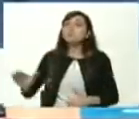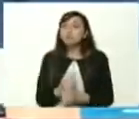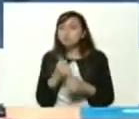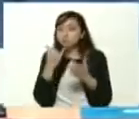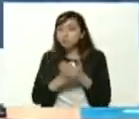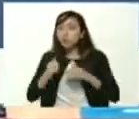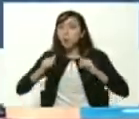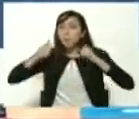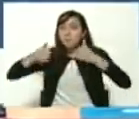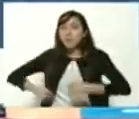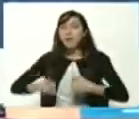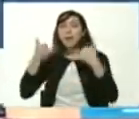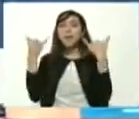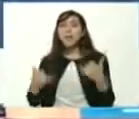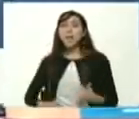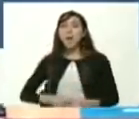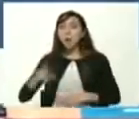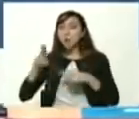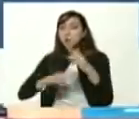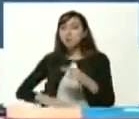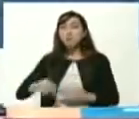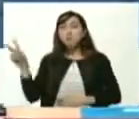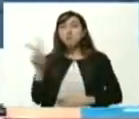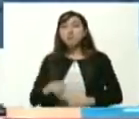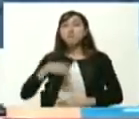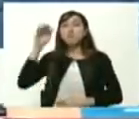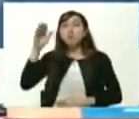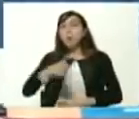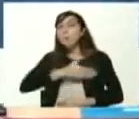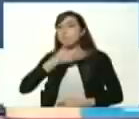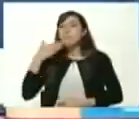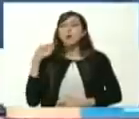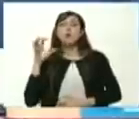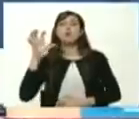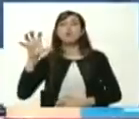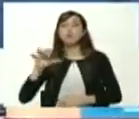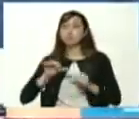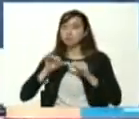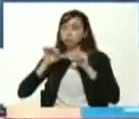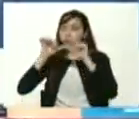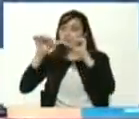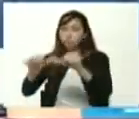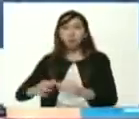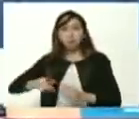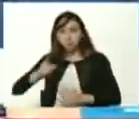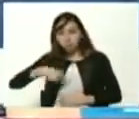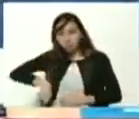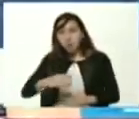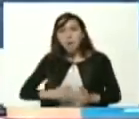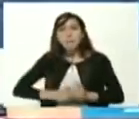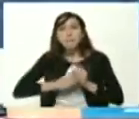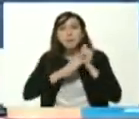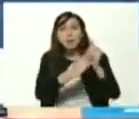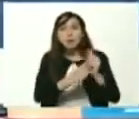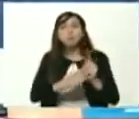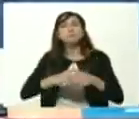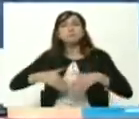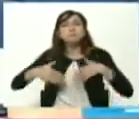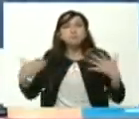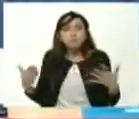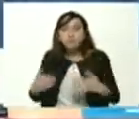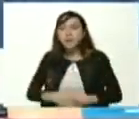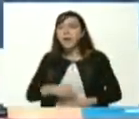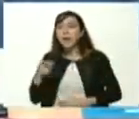prepare para construir la Venezuela de un mañana que sea cada vez más soberana y que va a estar en sus manos y para poderla colocar en sus manos tiene que